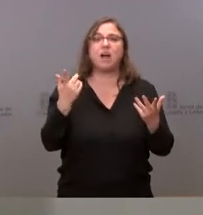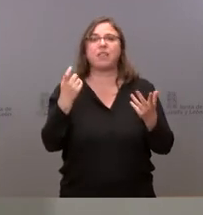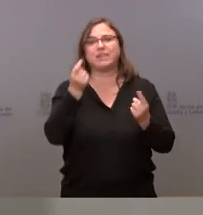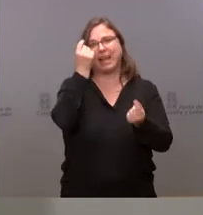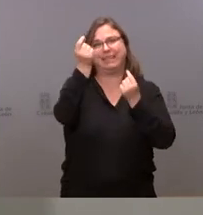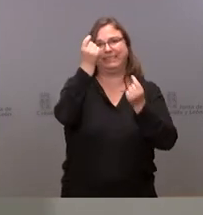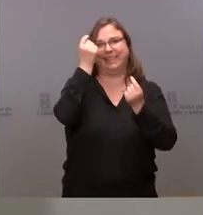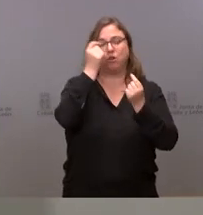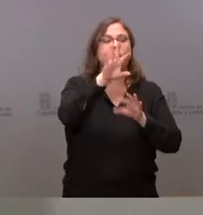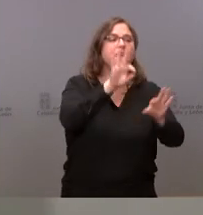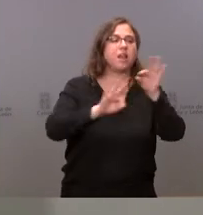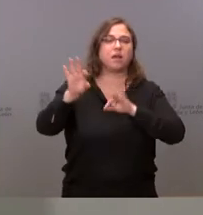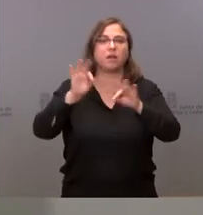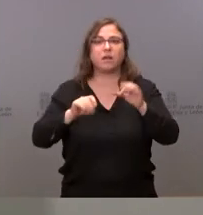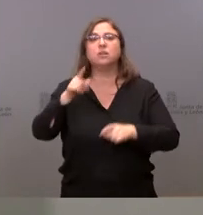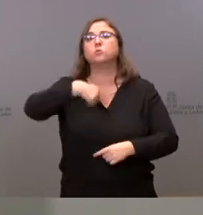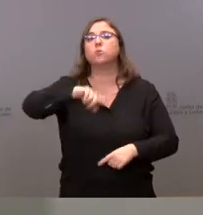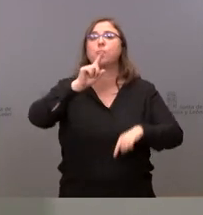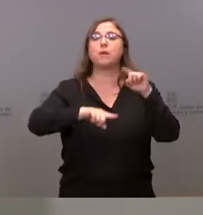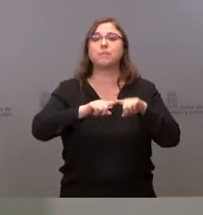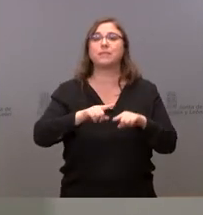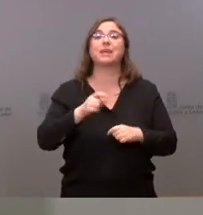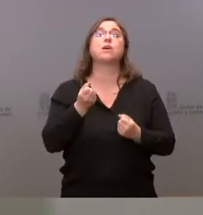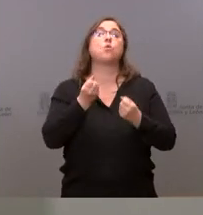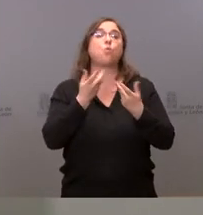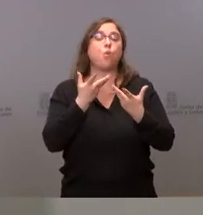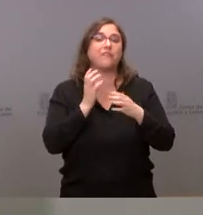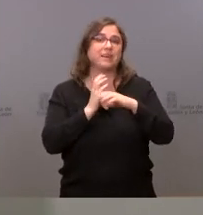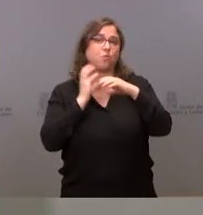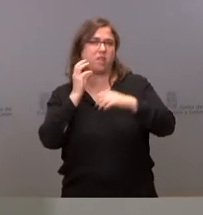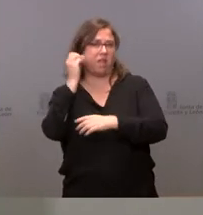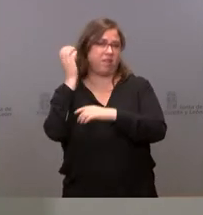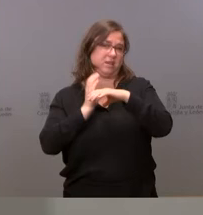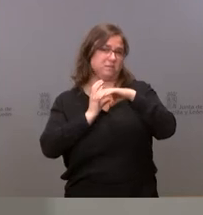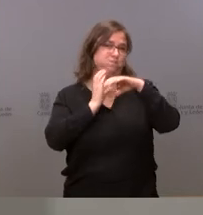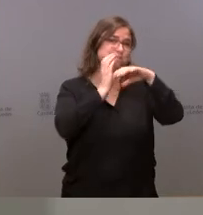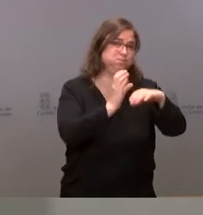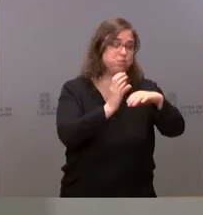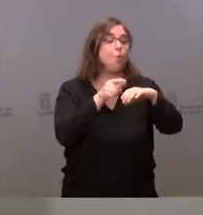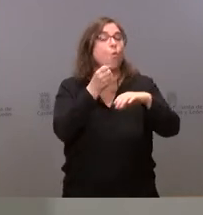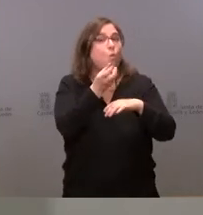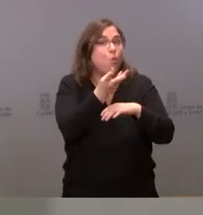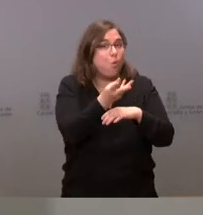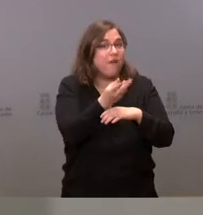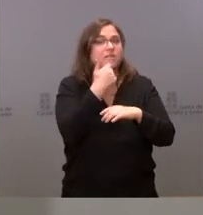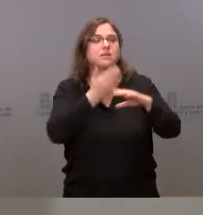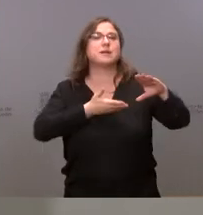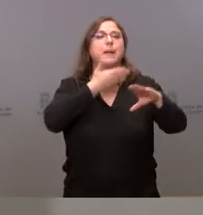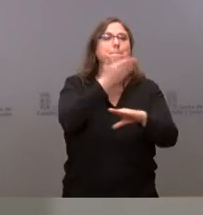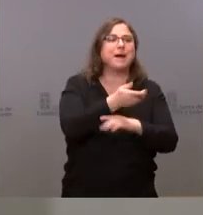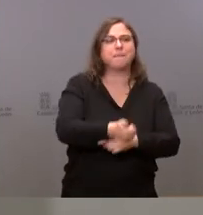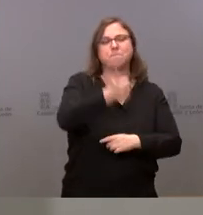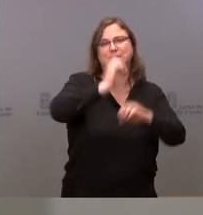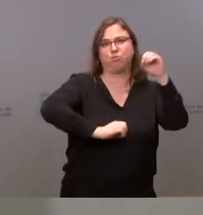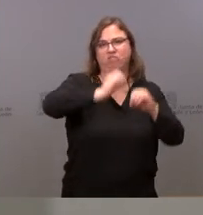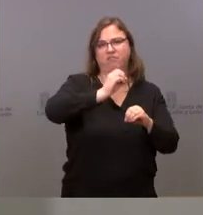criterio de elección y en función del número de unidades que dispongamos pues iremos lógicamente a aquellas zonas y territorios con una mayor incidencia